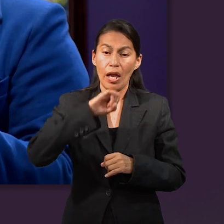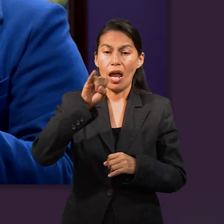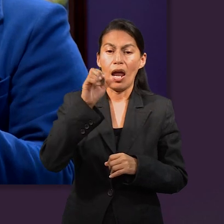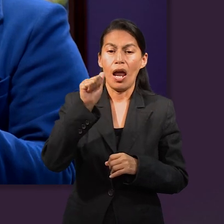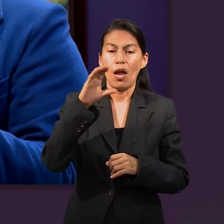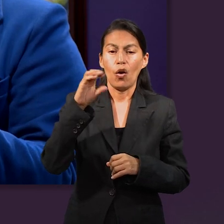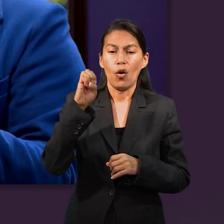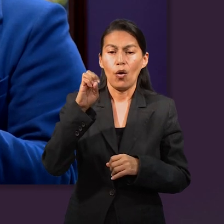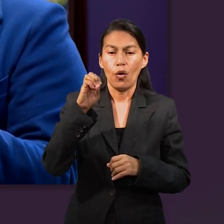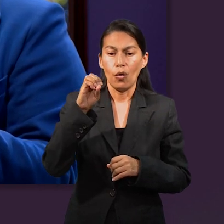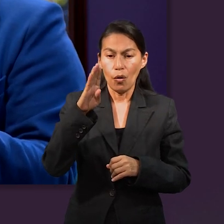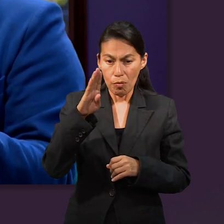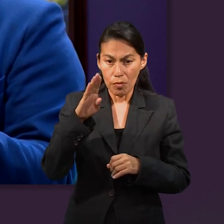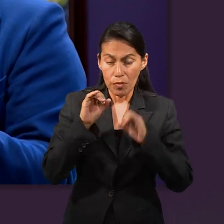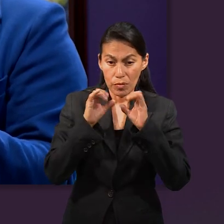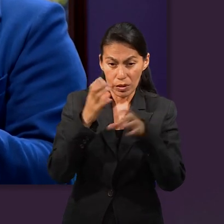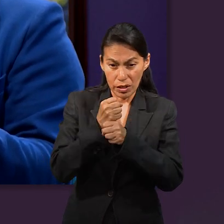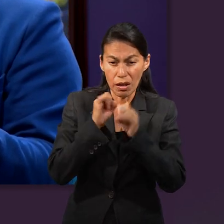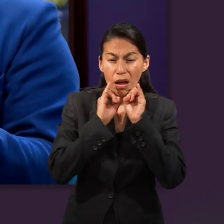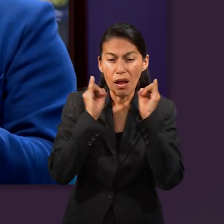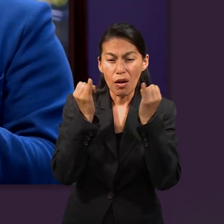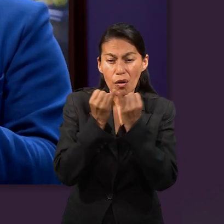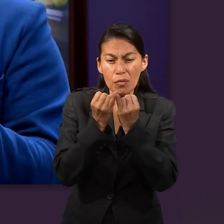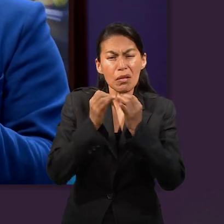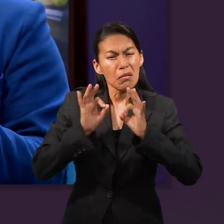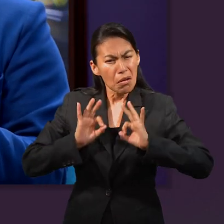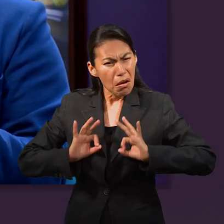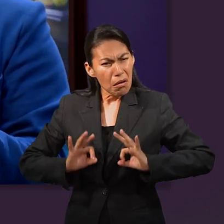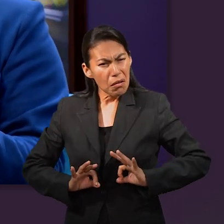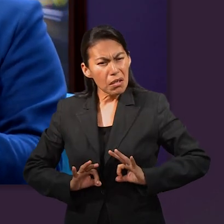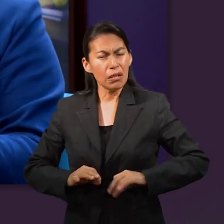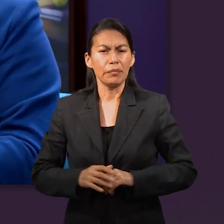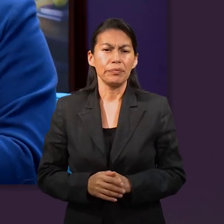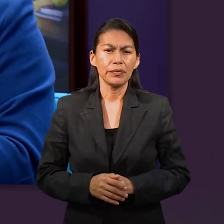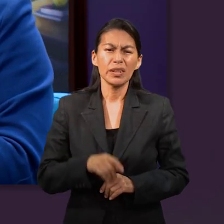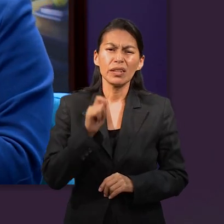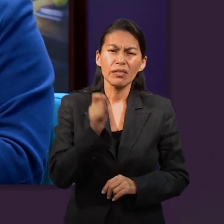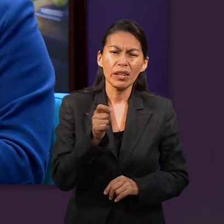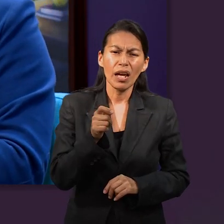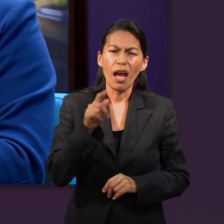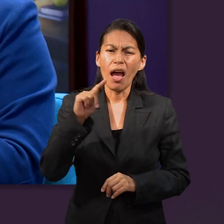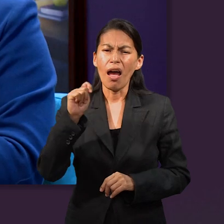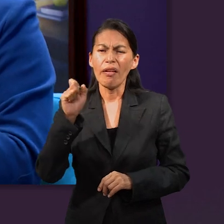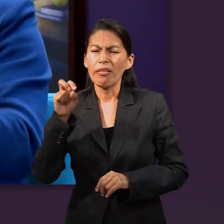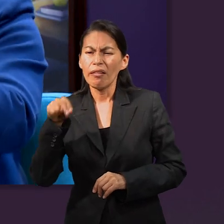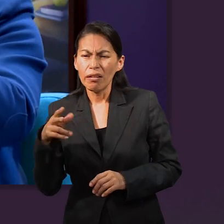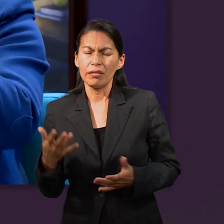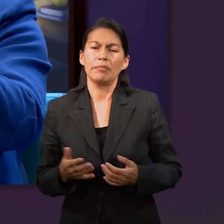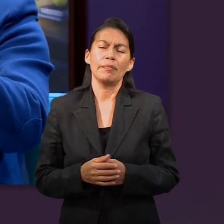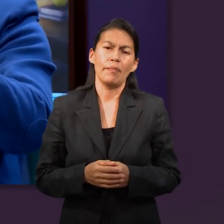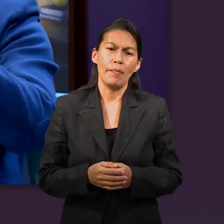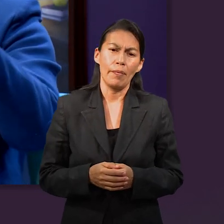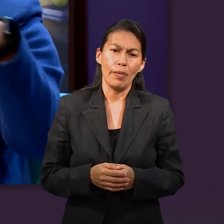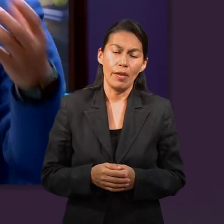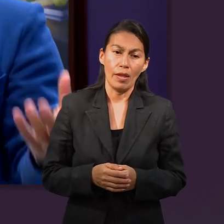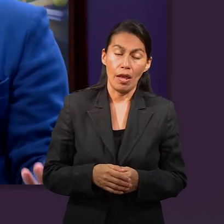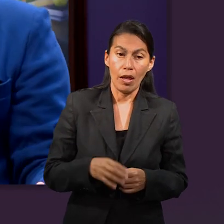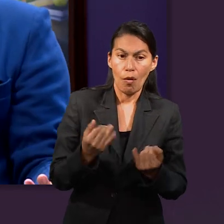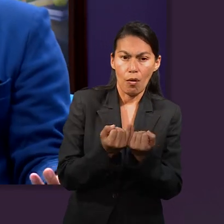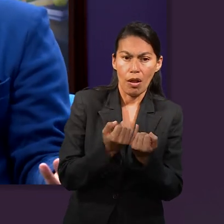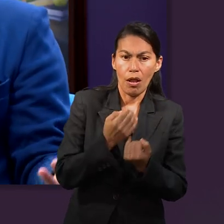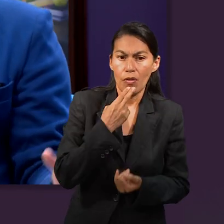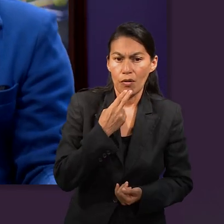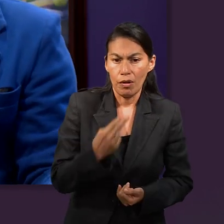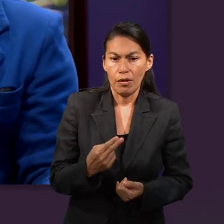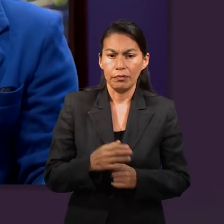es interesante, Jacob era quieto. Y cuando se refiere a quieto es a la palabra tam, que se le atribuye también a